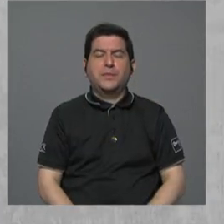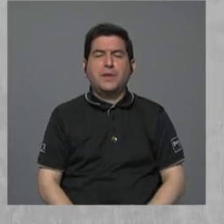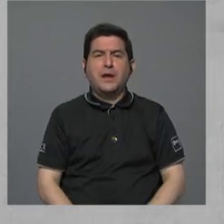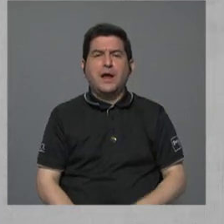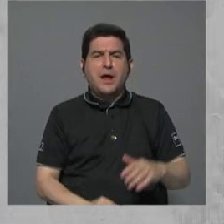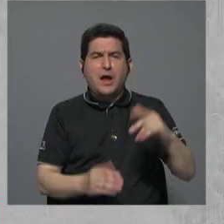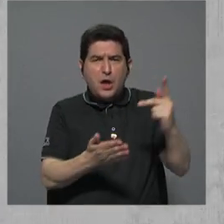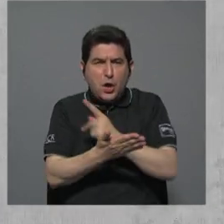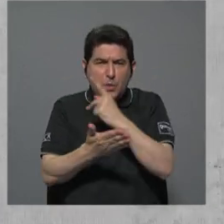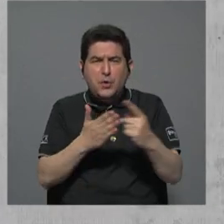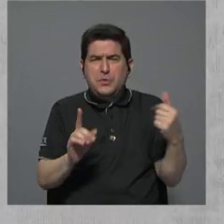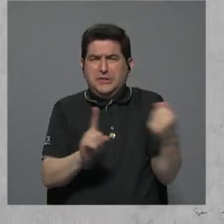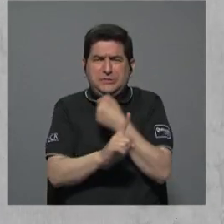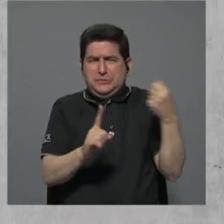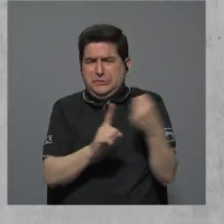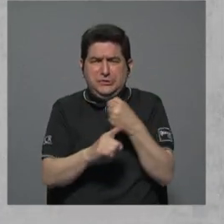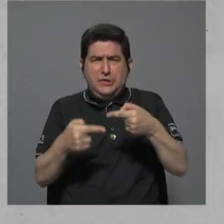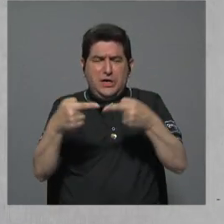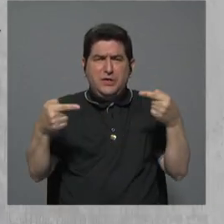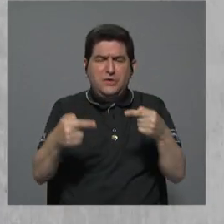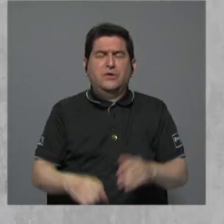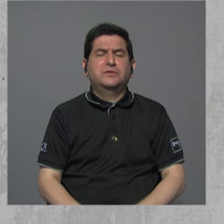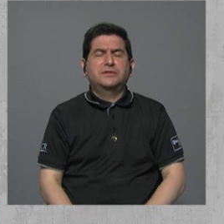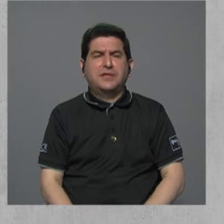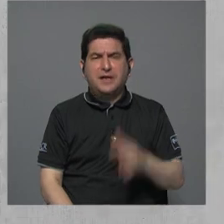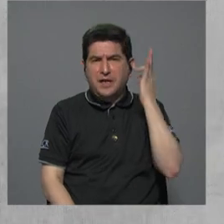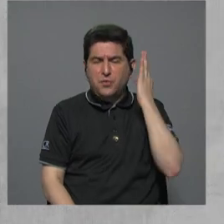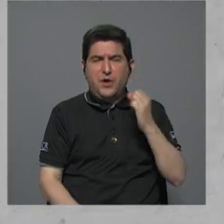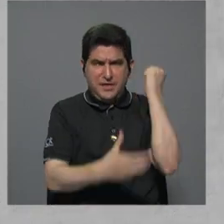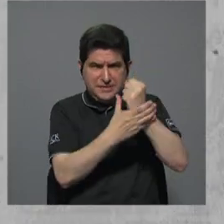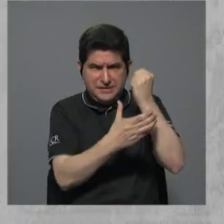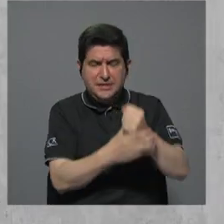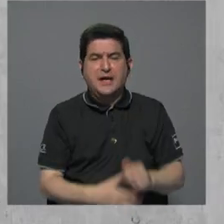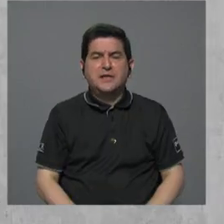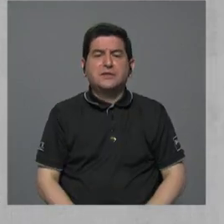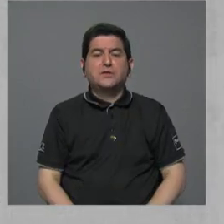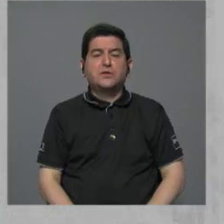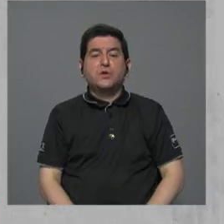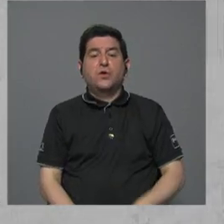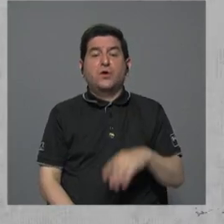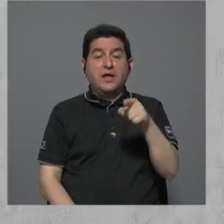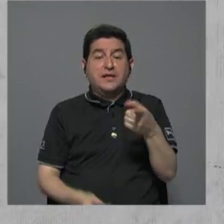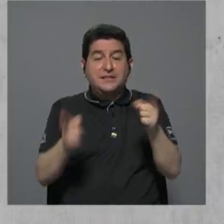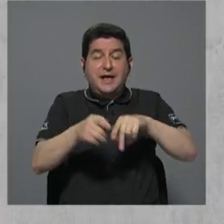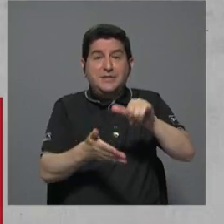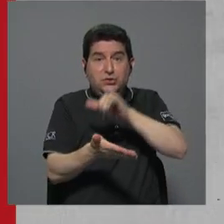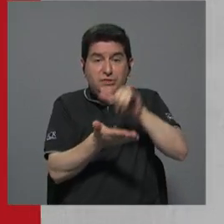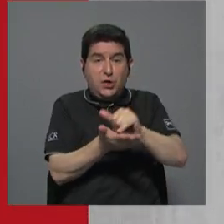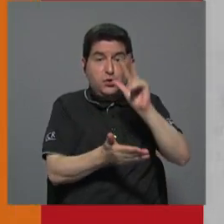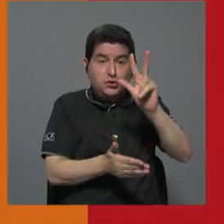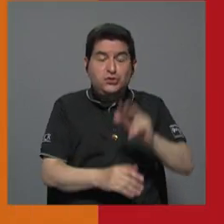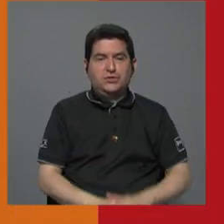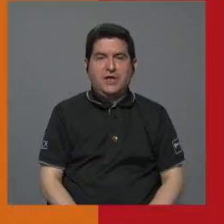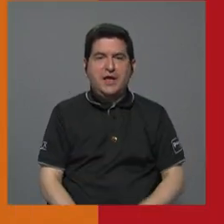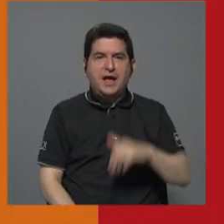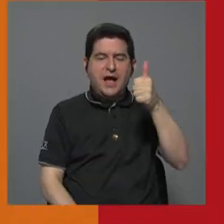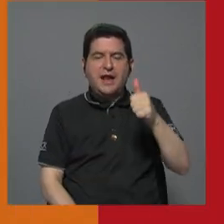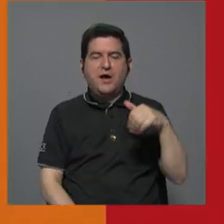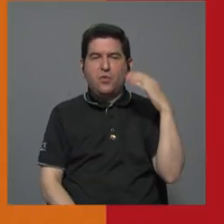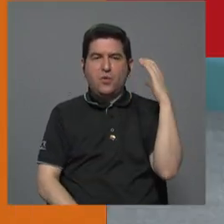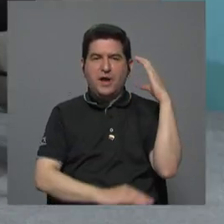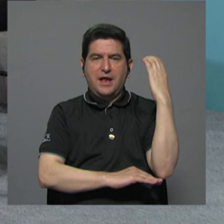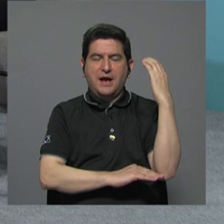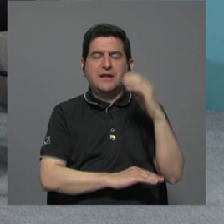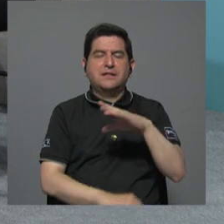más violenta en términos de femicidios es San José con 3, Punta Arenas y Guanacaste le siguen con 2 cada una, Alajuela, Cartago y Limón